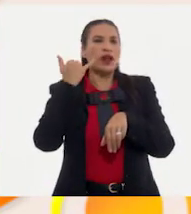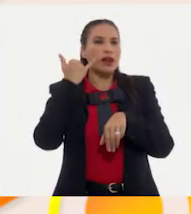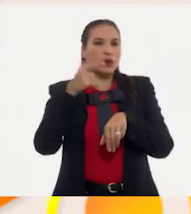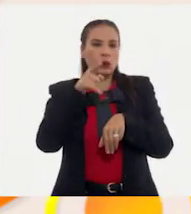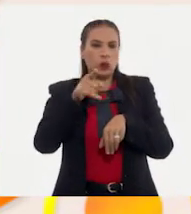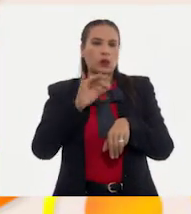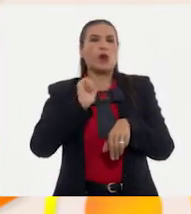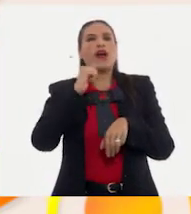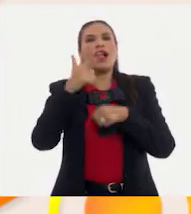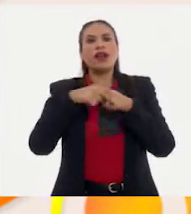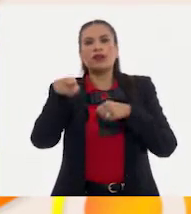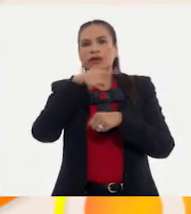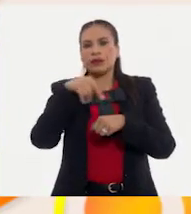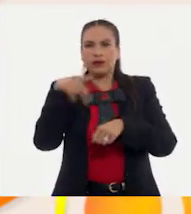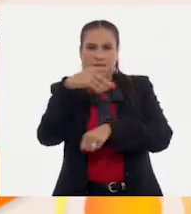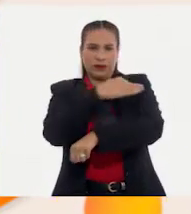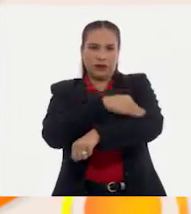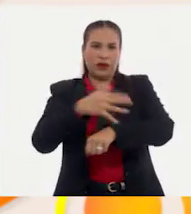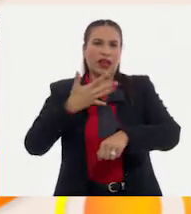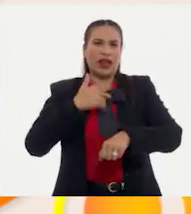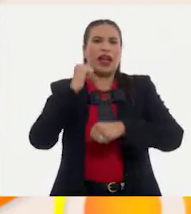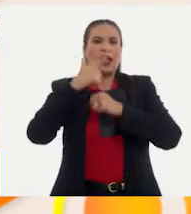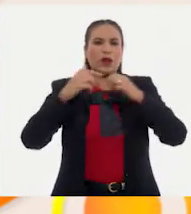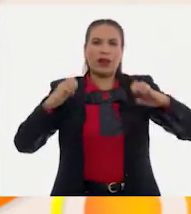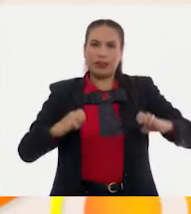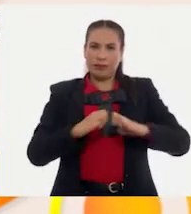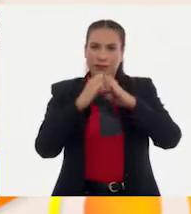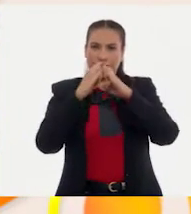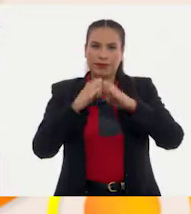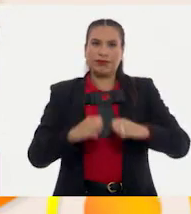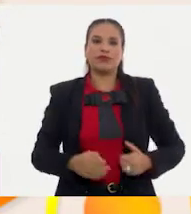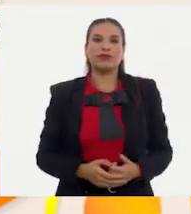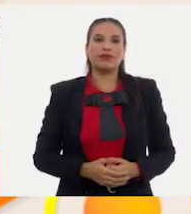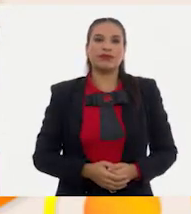cuando tú o alguien cerca de ti tenga una emergencia.